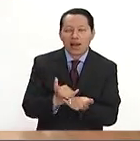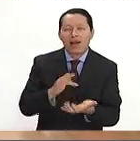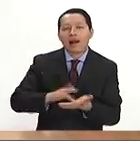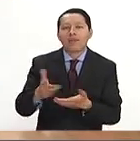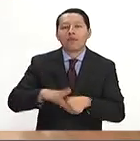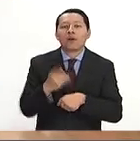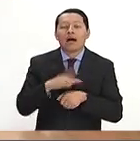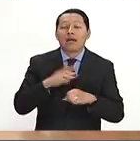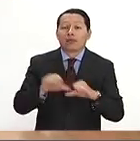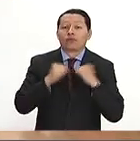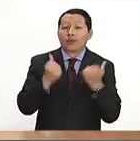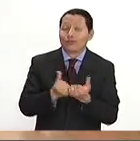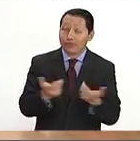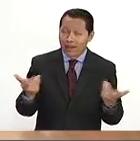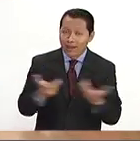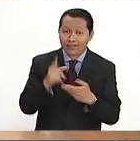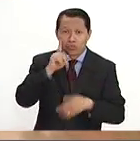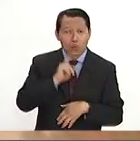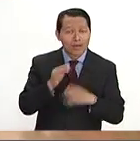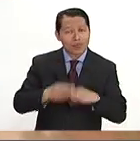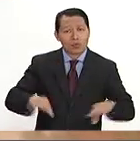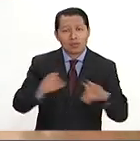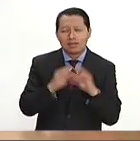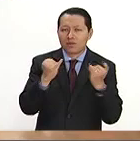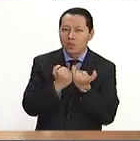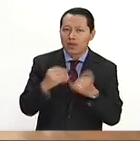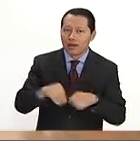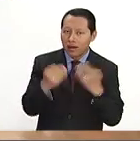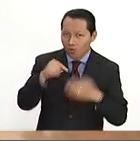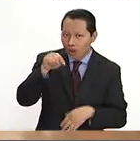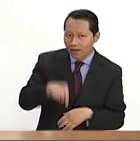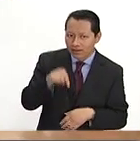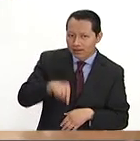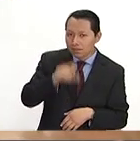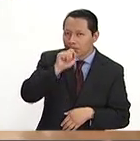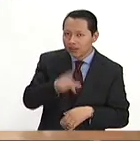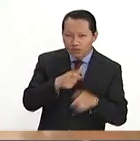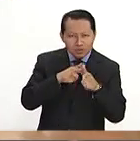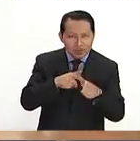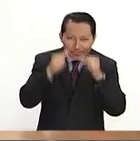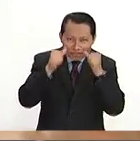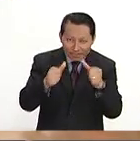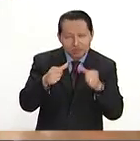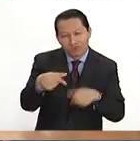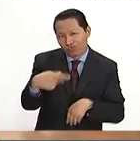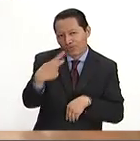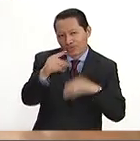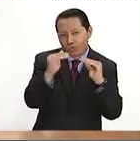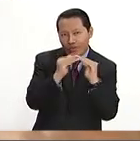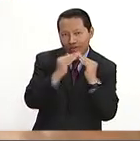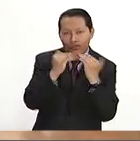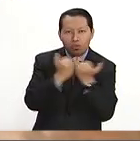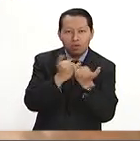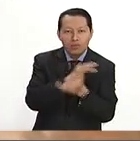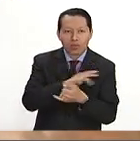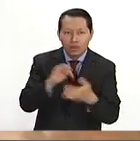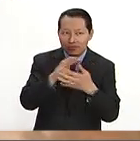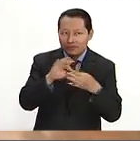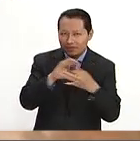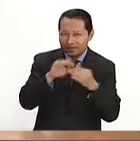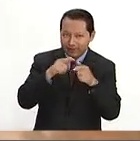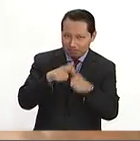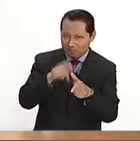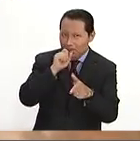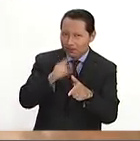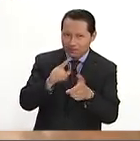asociación de mujeres. Muy importante. por supuesto, aquí les daremos seguimiento. Esta es su casa. Y para seguir hablando de este importante tema.